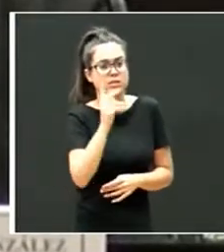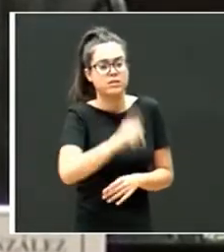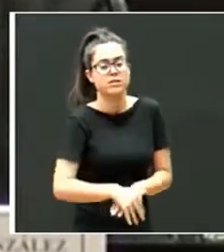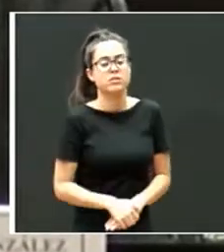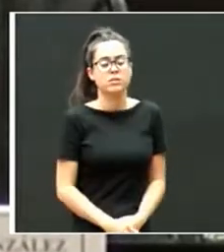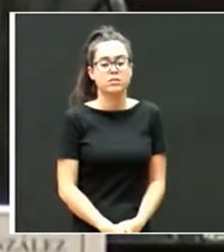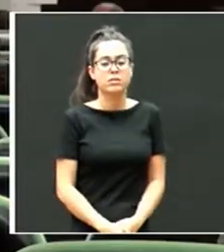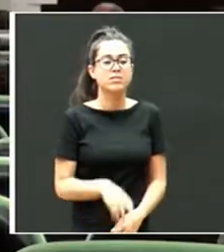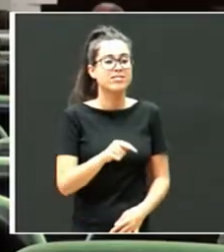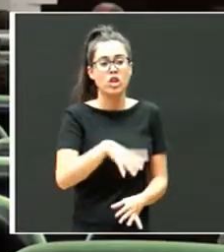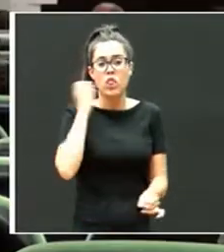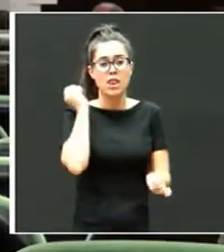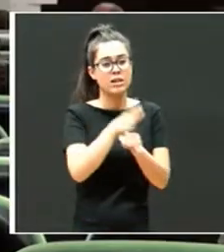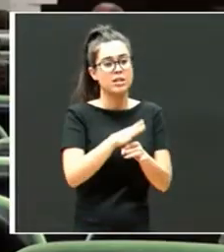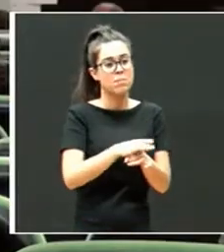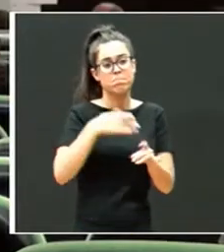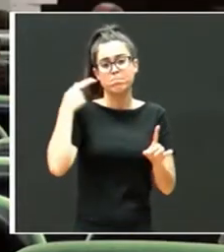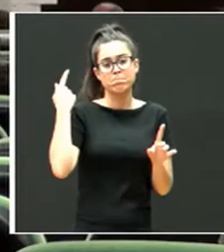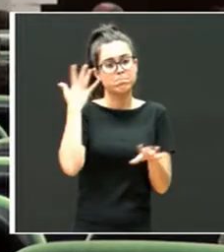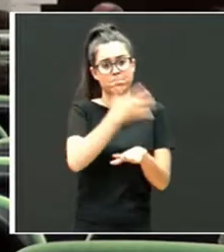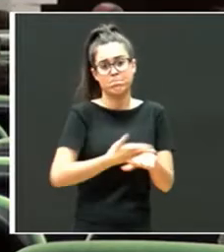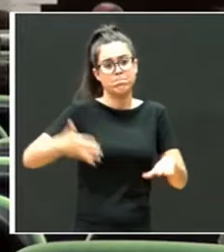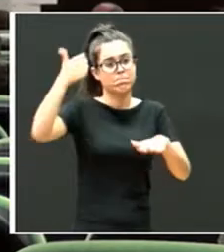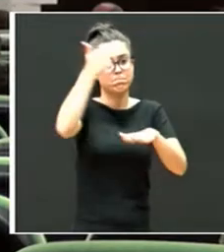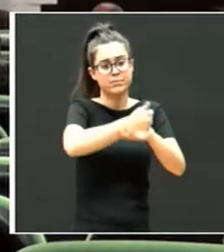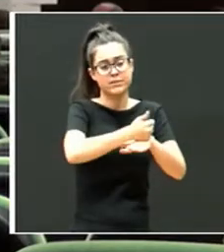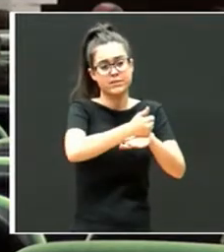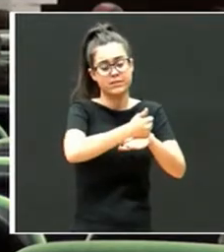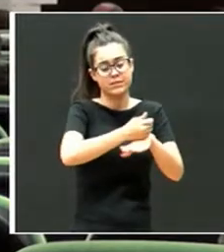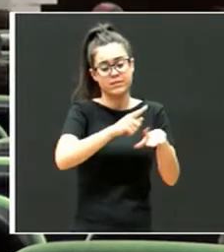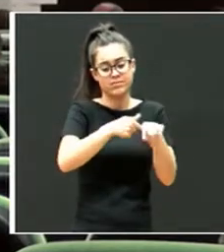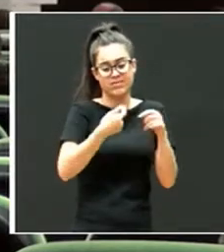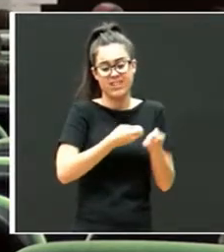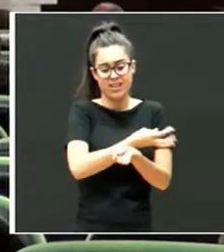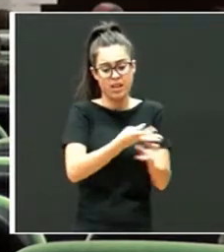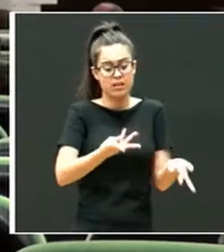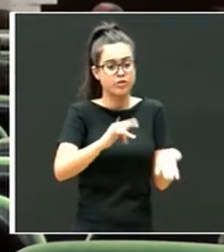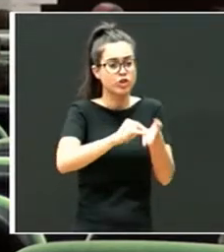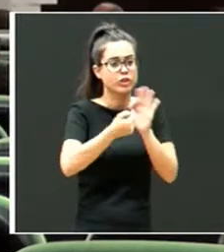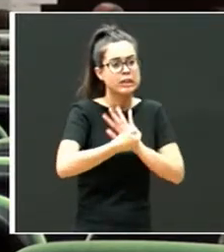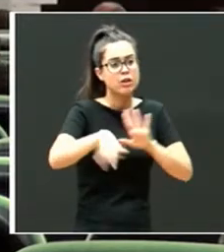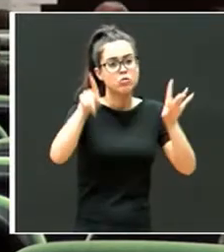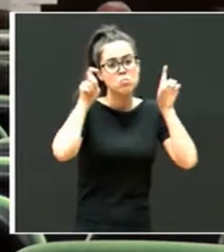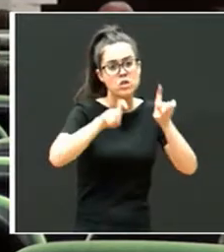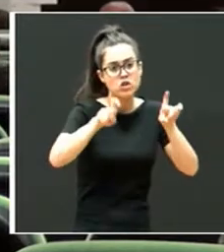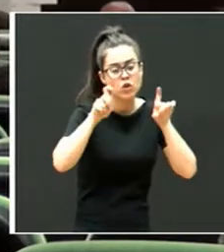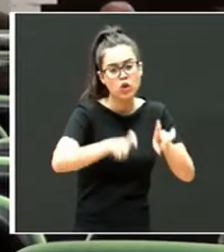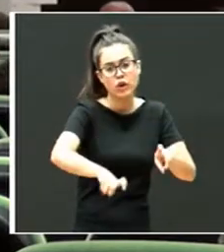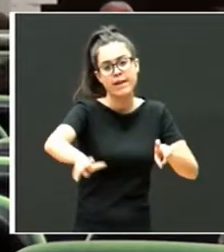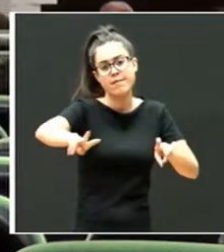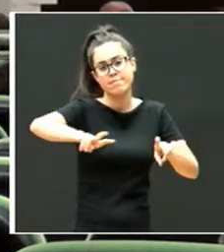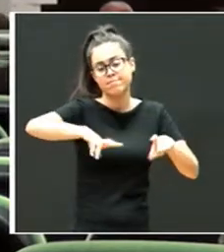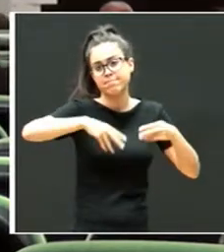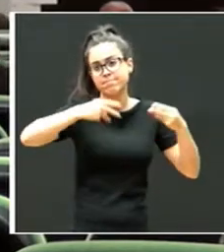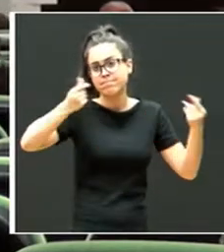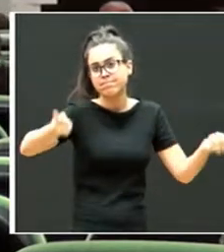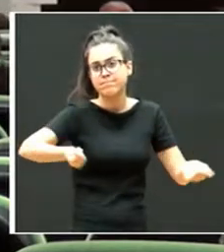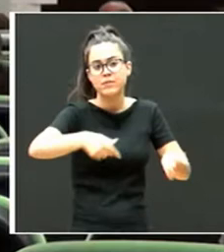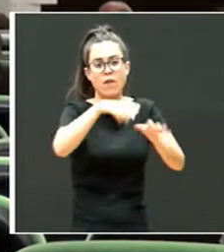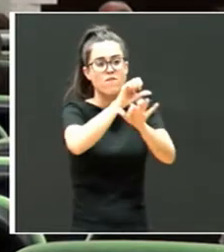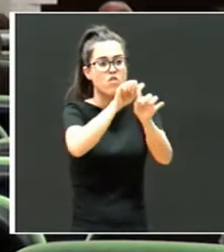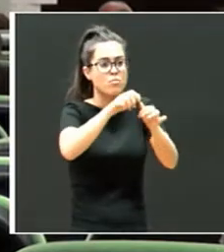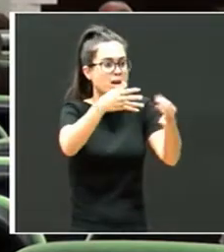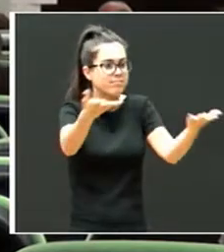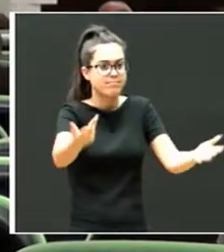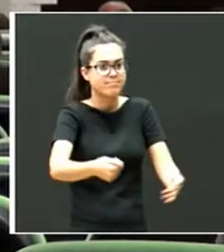Este es el reto principal. sea, es que todo lo demás van a ser técnicas, metodologías, formas de hacer,